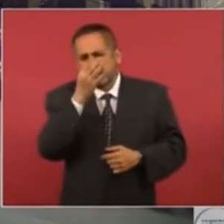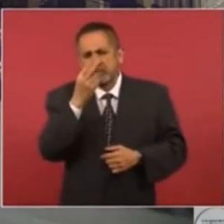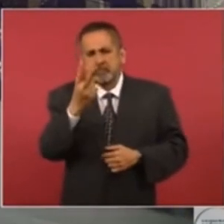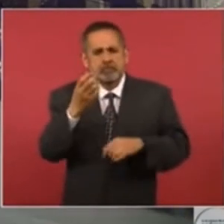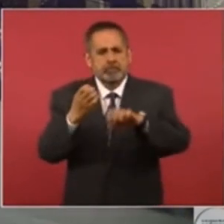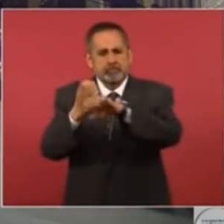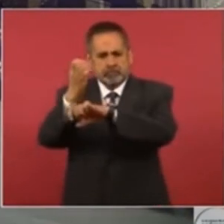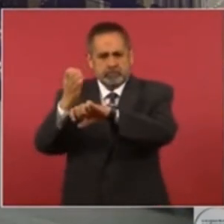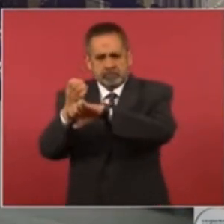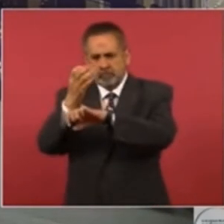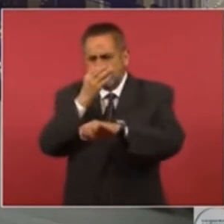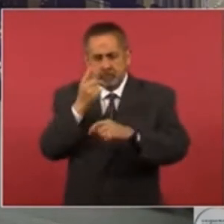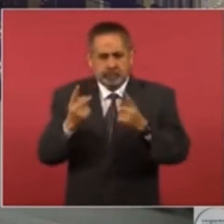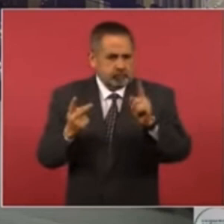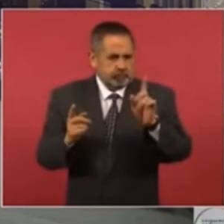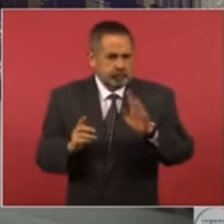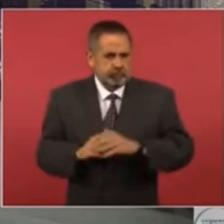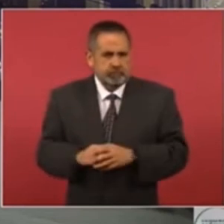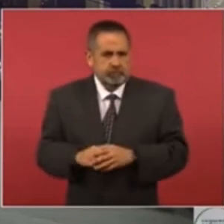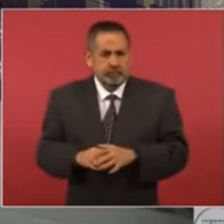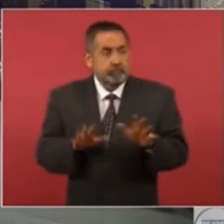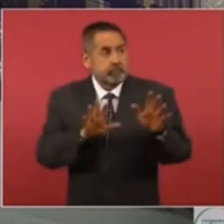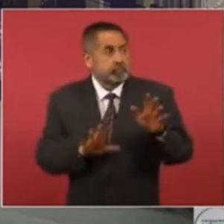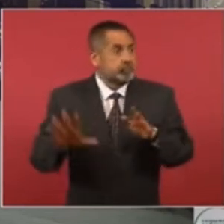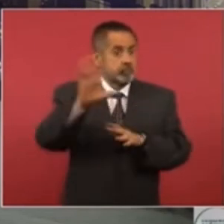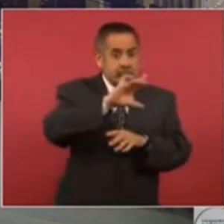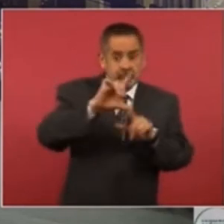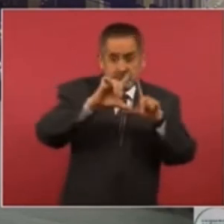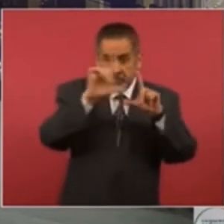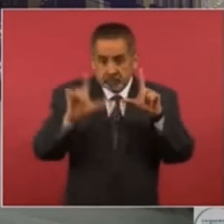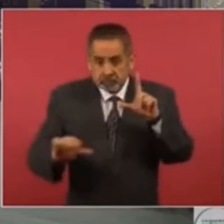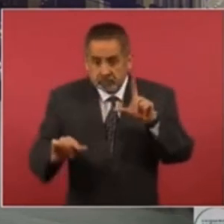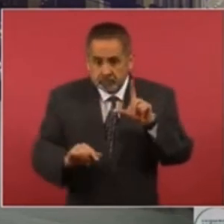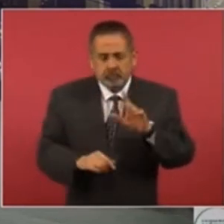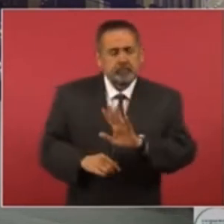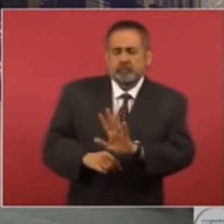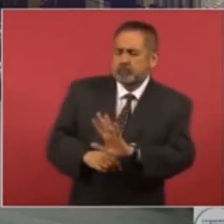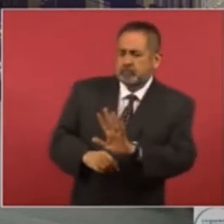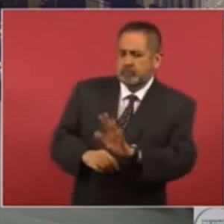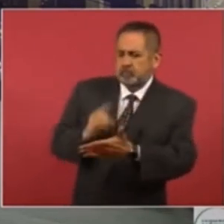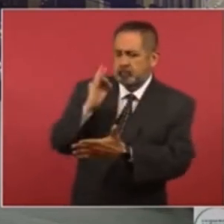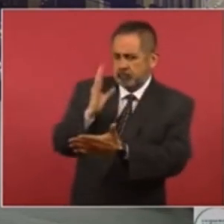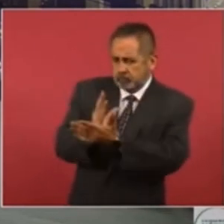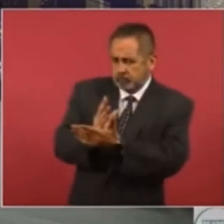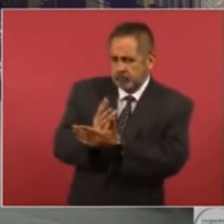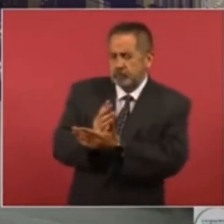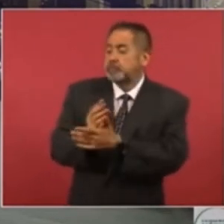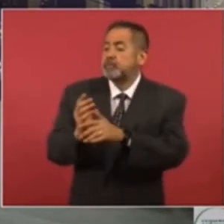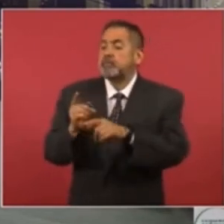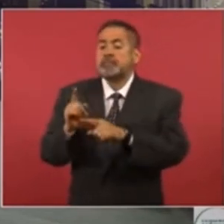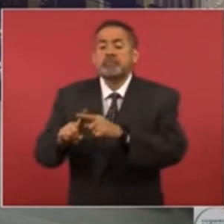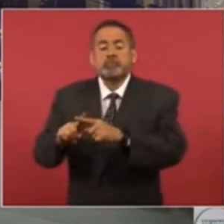Siempre se hace así. No lo haría de manera general para todo el país. No. ¿No? No, es